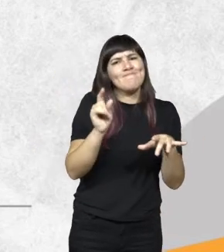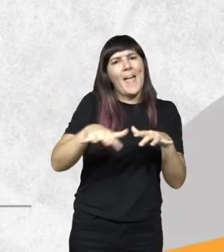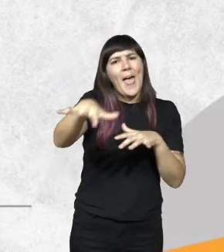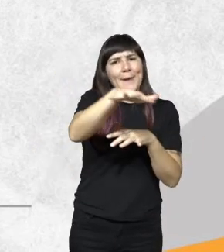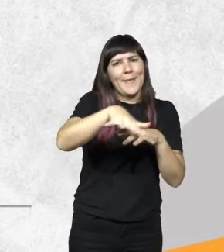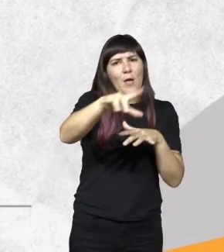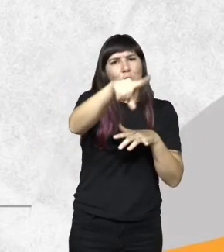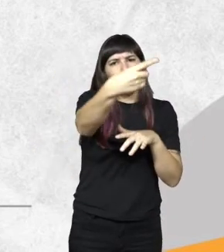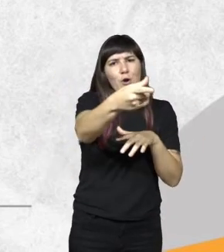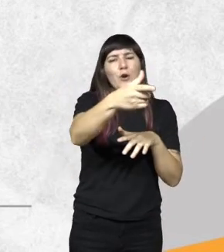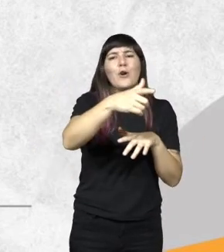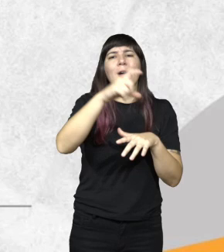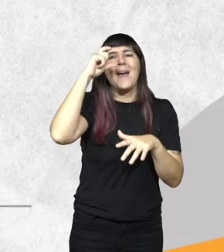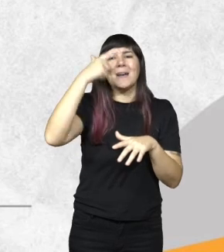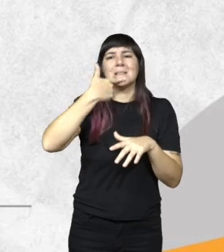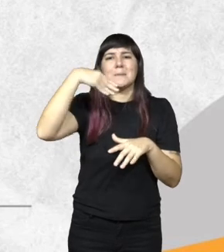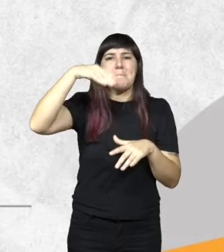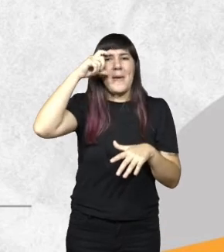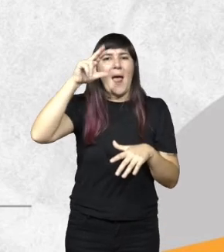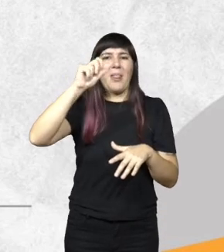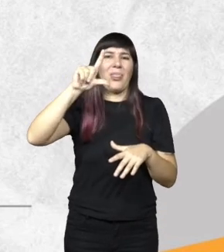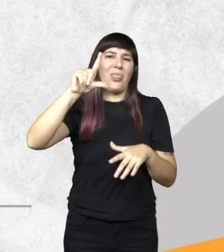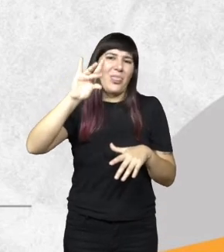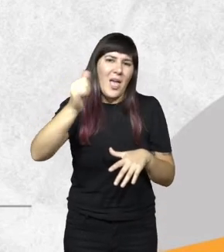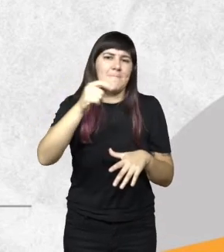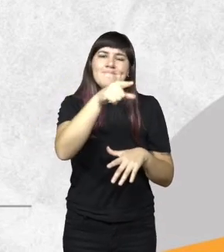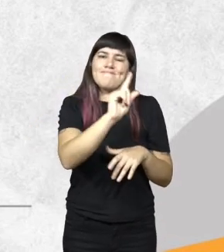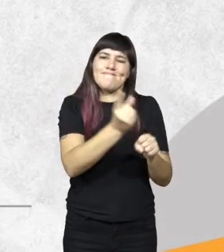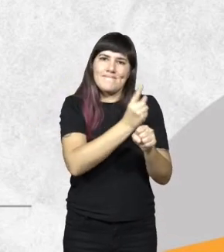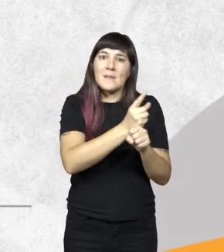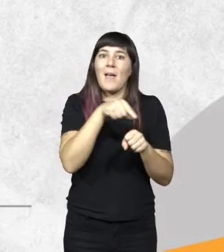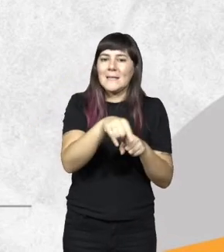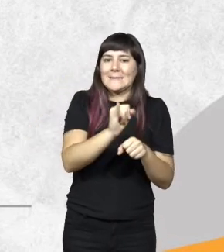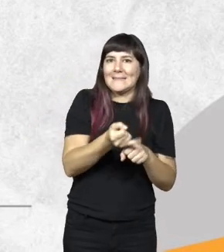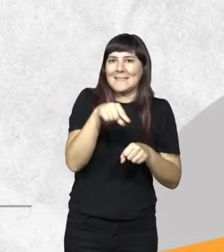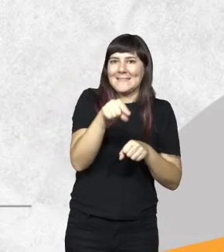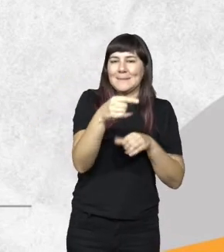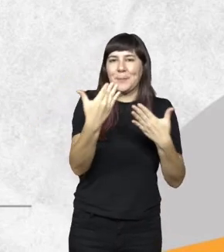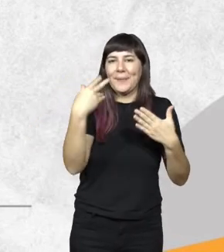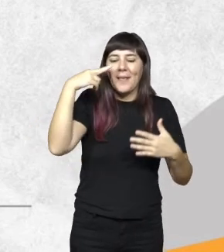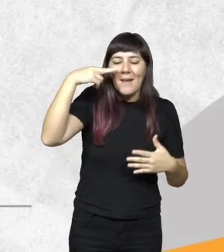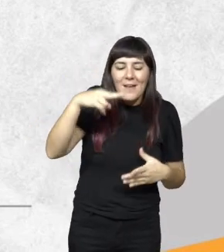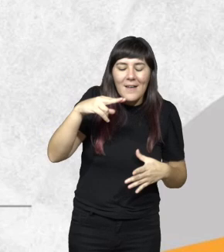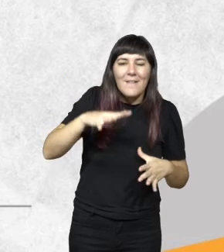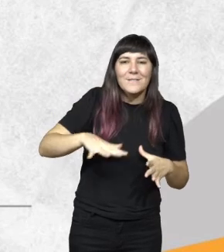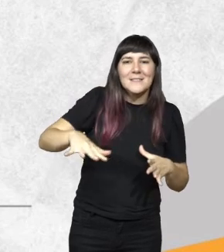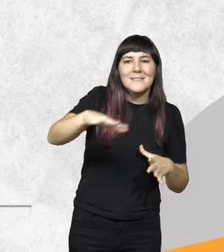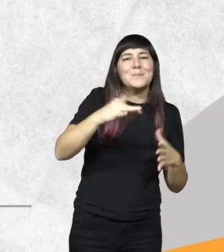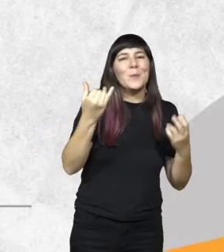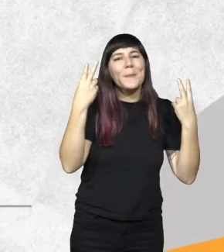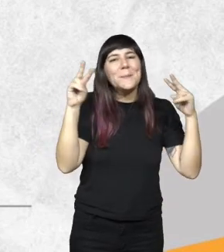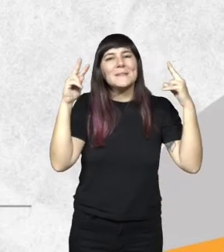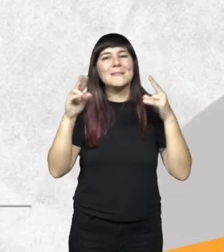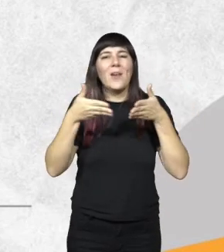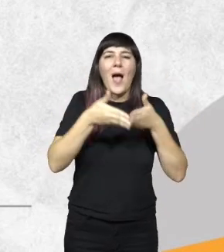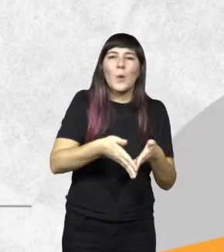área núcleo que es el parque provincial Esmeralda ahí pueden hacer van a poder observar esta vista y van a poder hacer un paseo